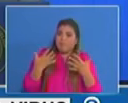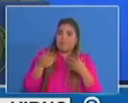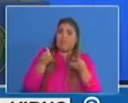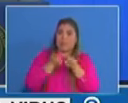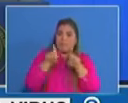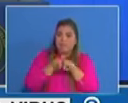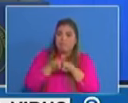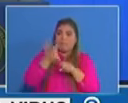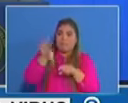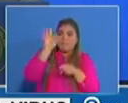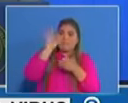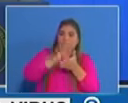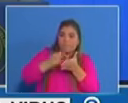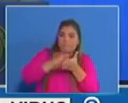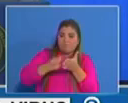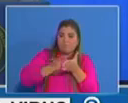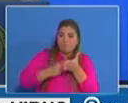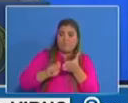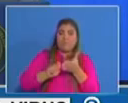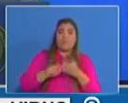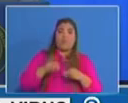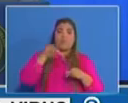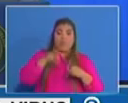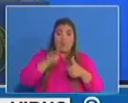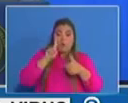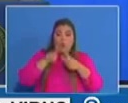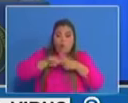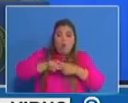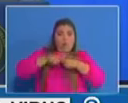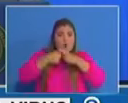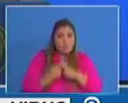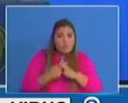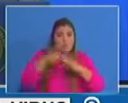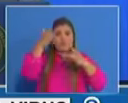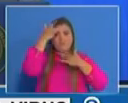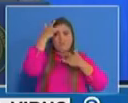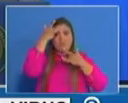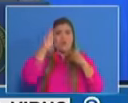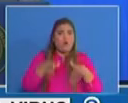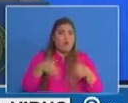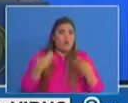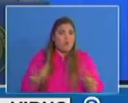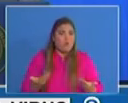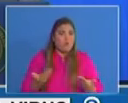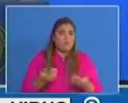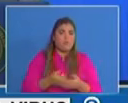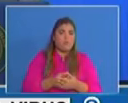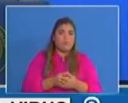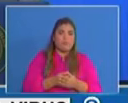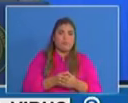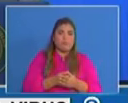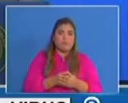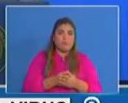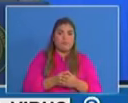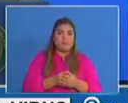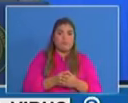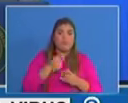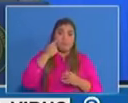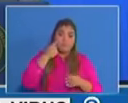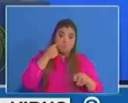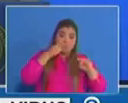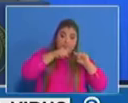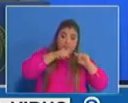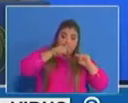al momento en que la persona se infectó. Lo que ustedes observan en las barras es el número de casos como se